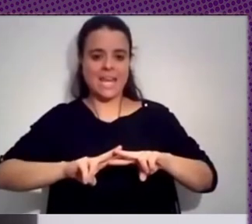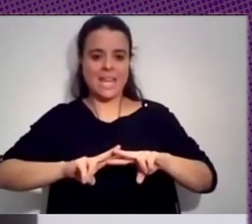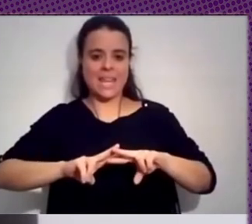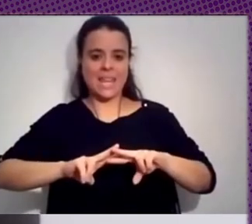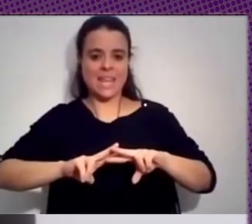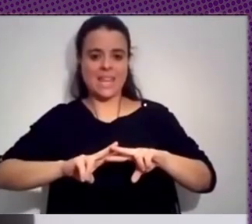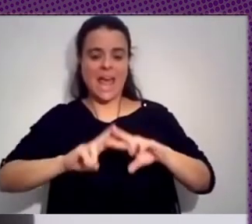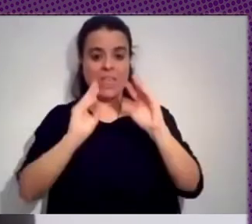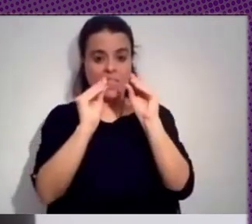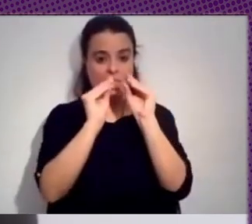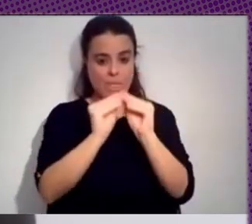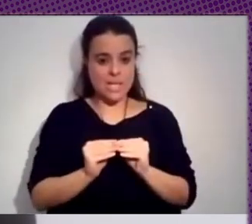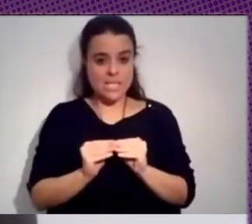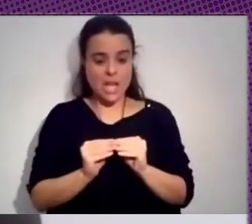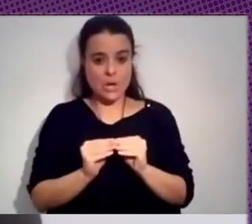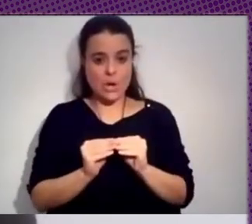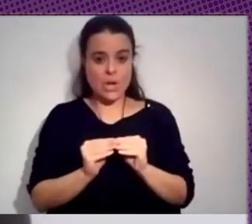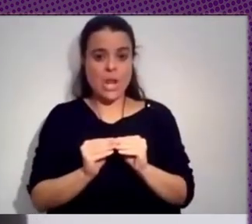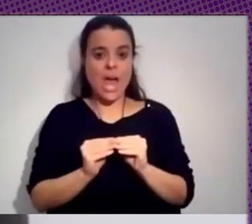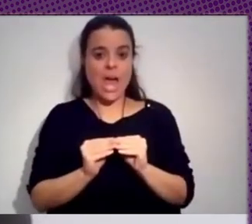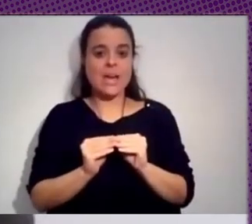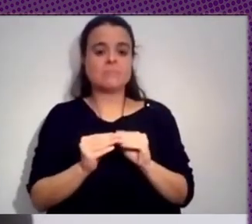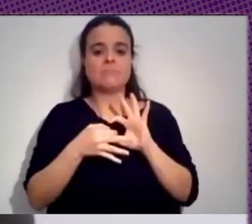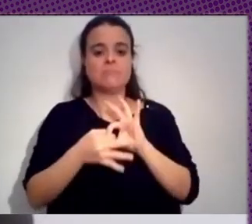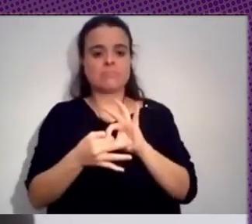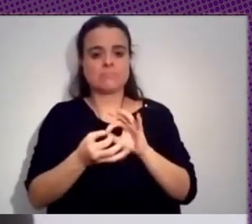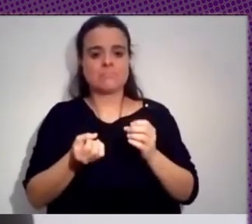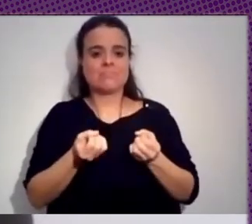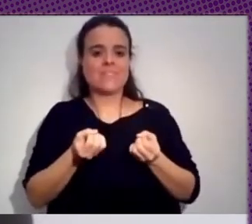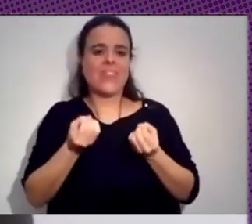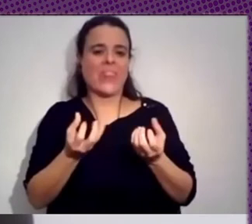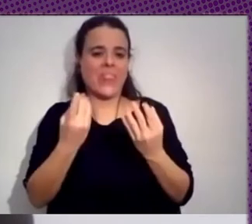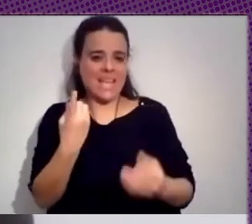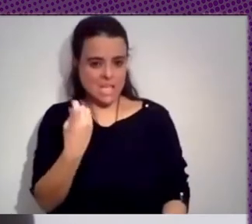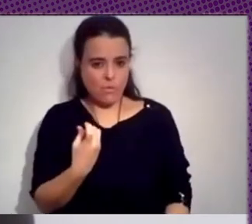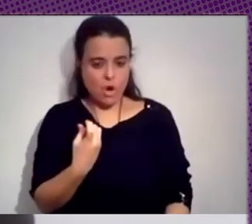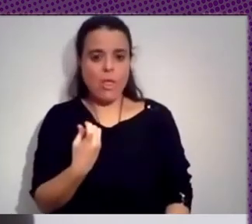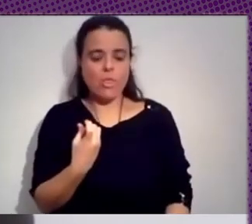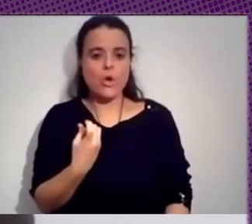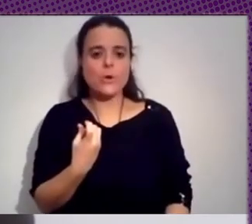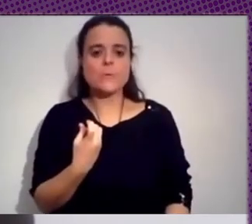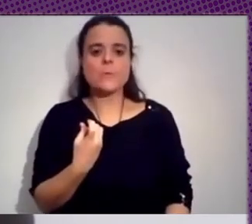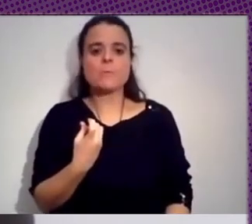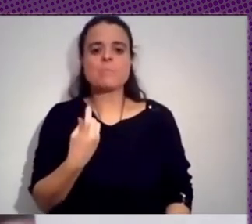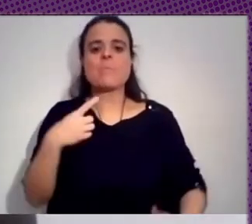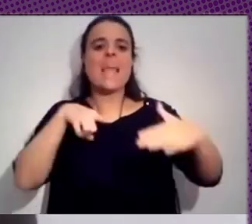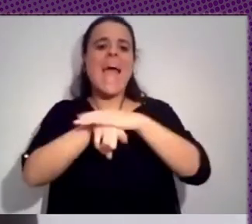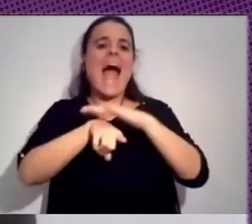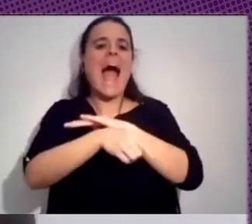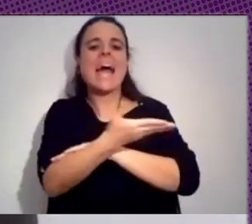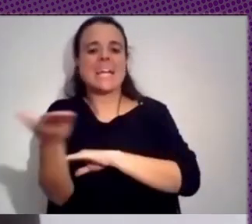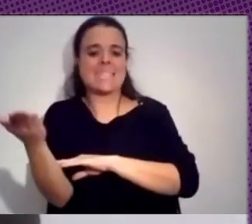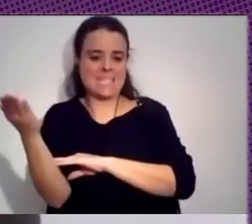y desarrollar diferentes episodios de esa información, bueno, con todos los agentes que participan y que todo quede reflejado y que una